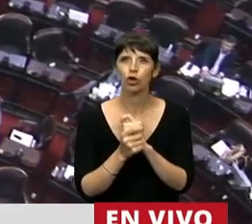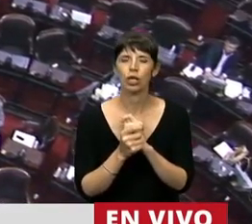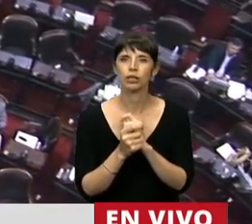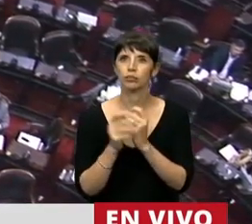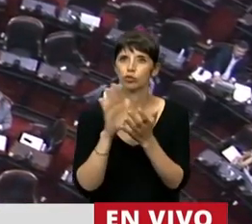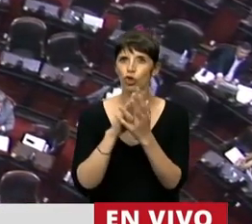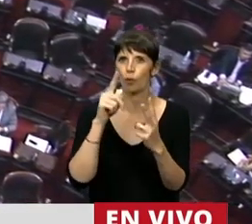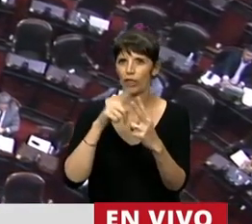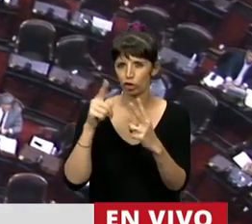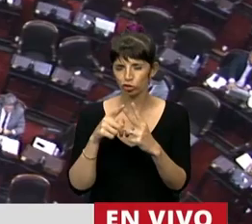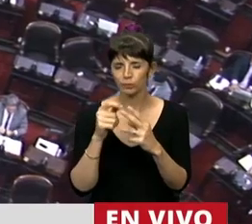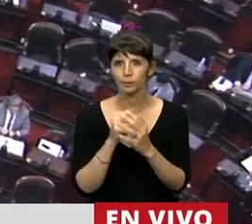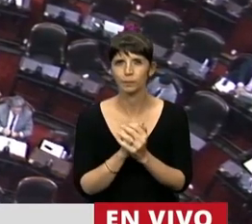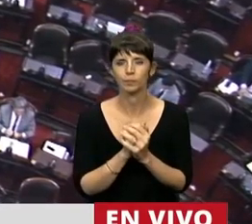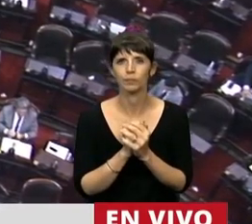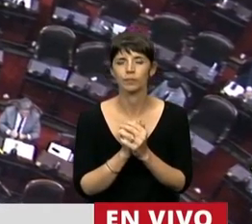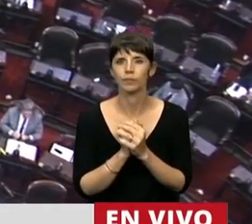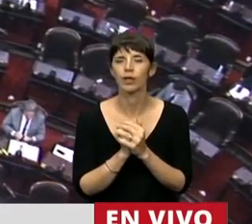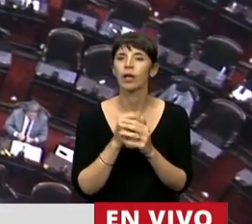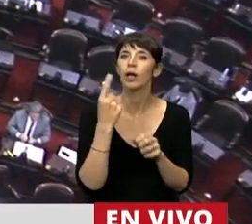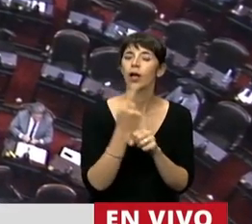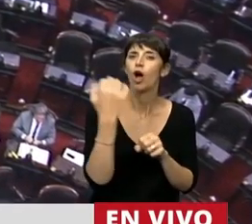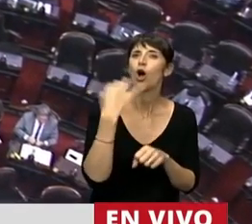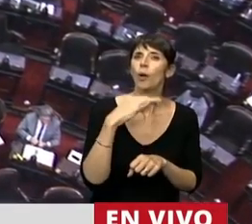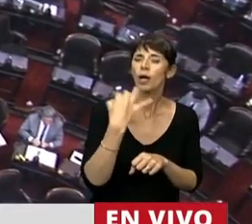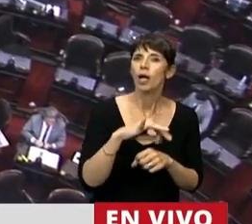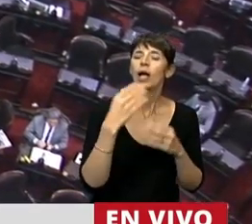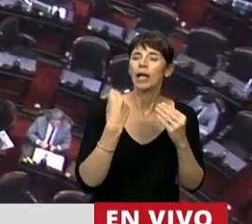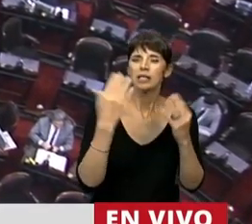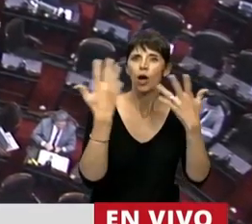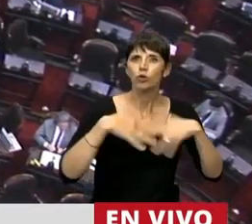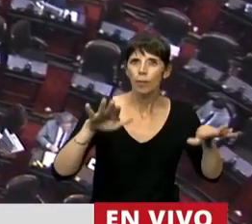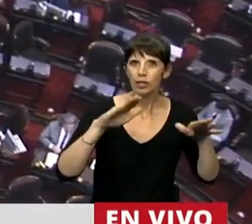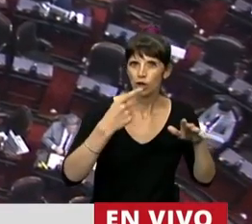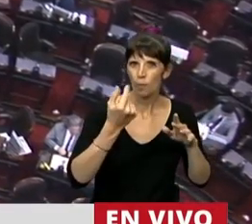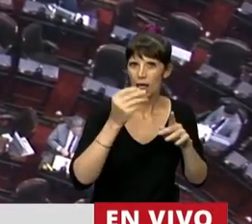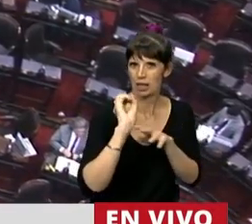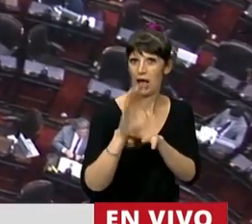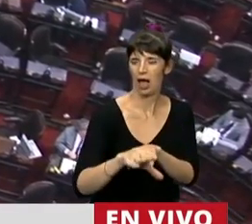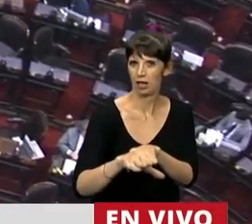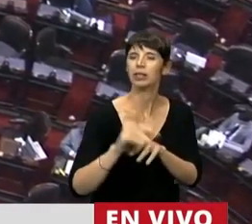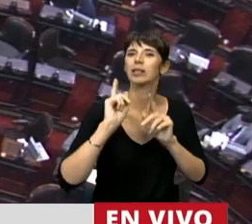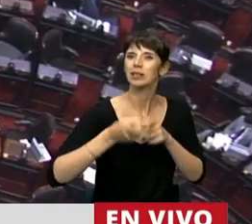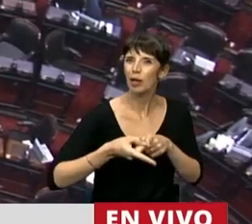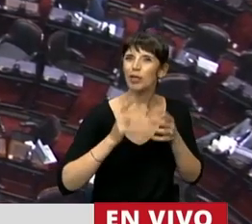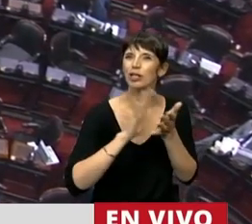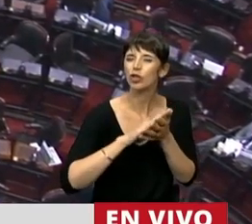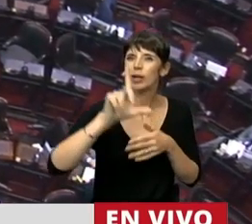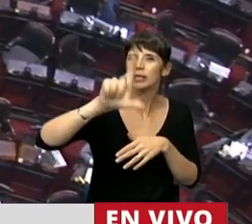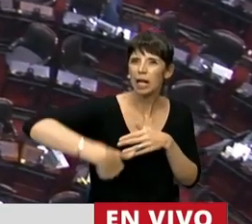vamos a proponer algunas pequeñas modificaciones al artículo primero que ahora las voy a explicitar.